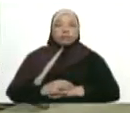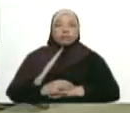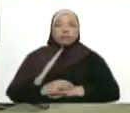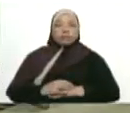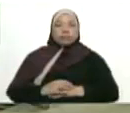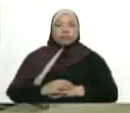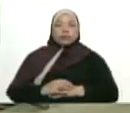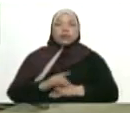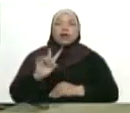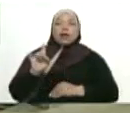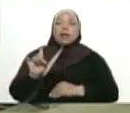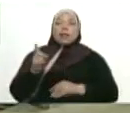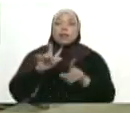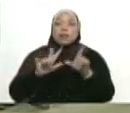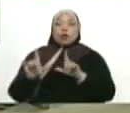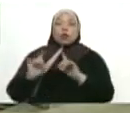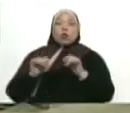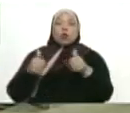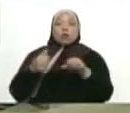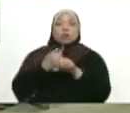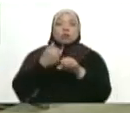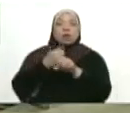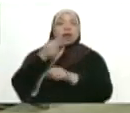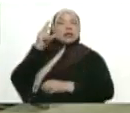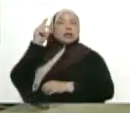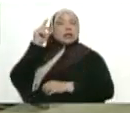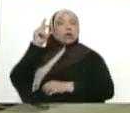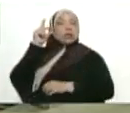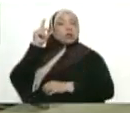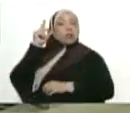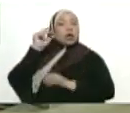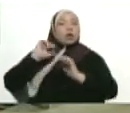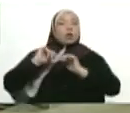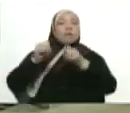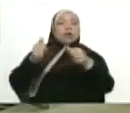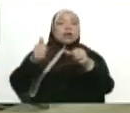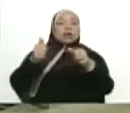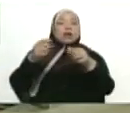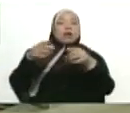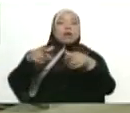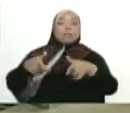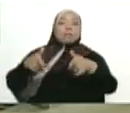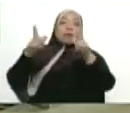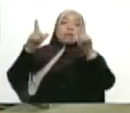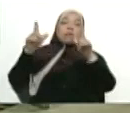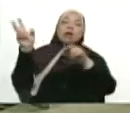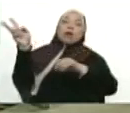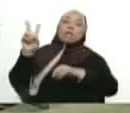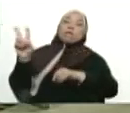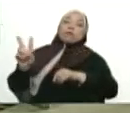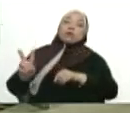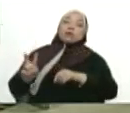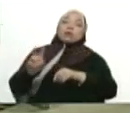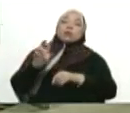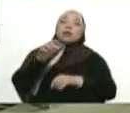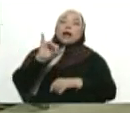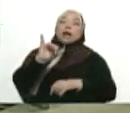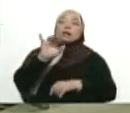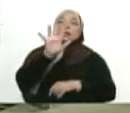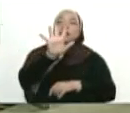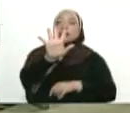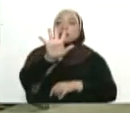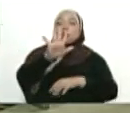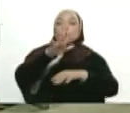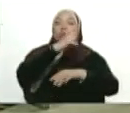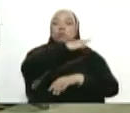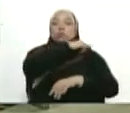Terminó la primera fase y comienza la segunda fase que le va a poder permitir a Venezuela tener cinco rectores principales